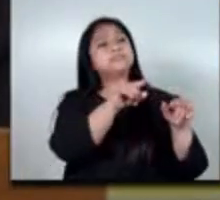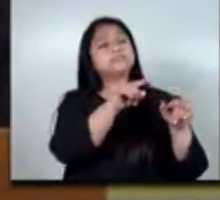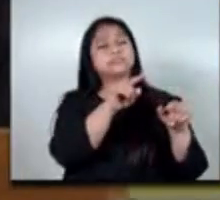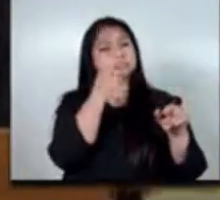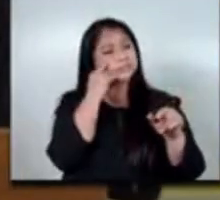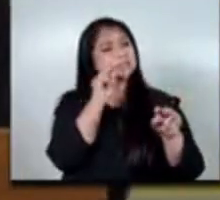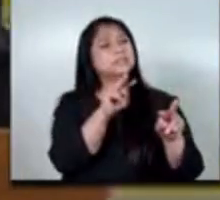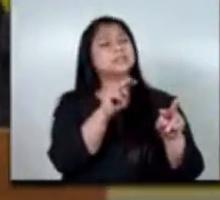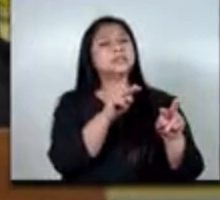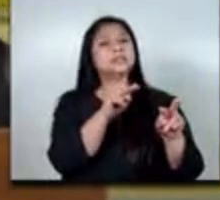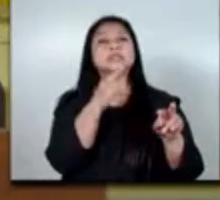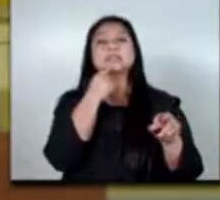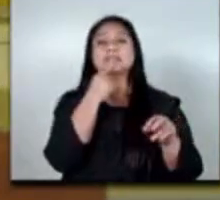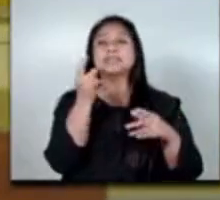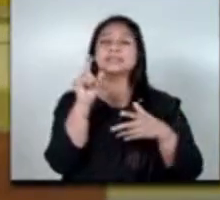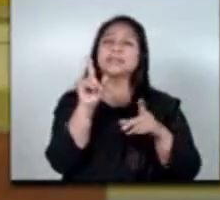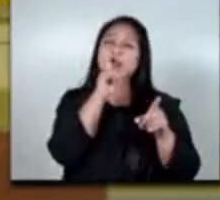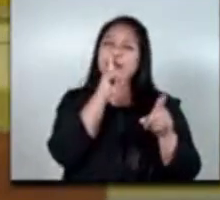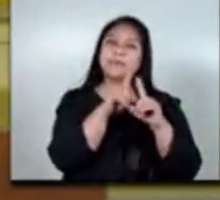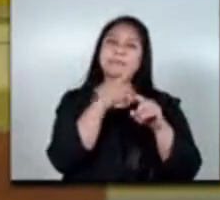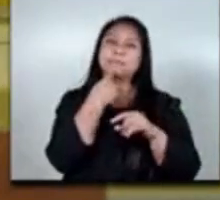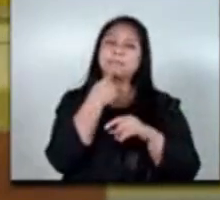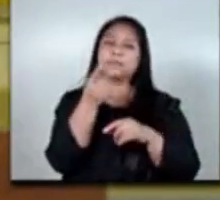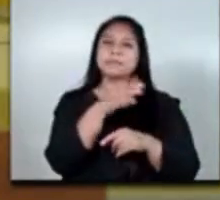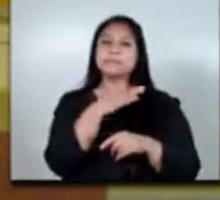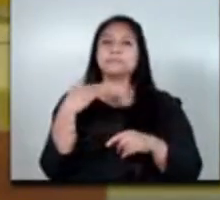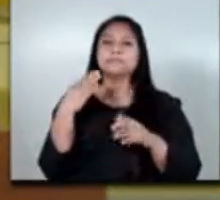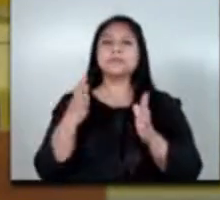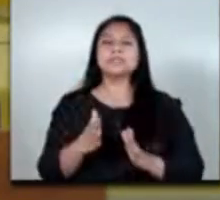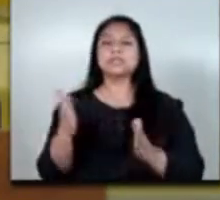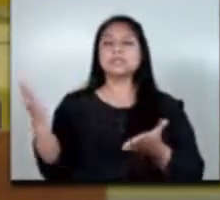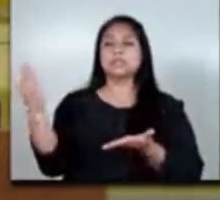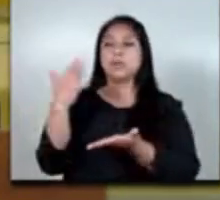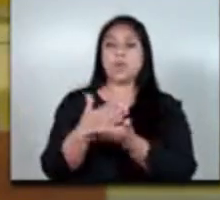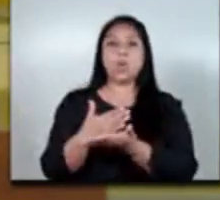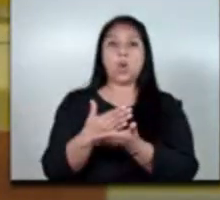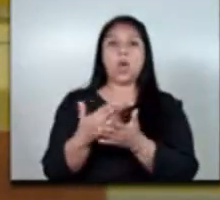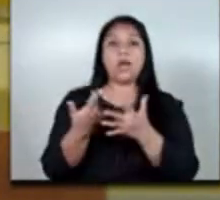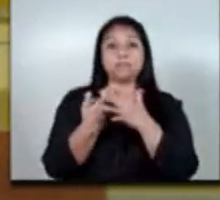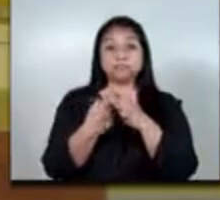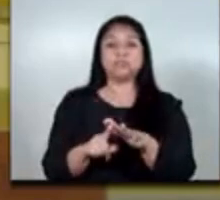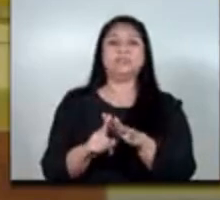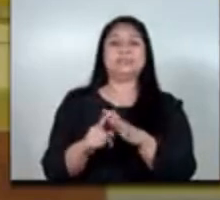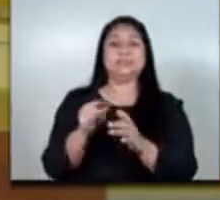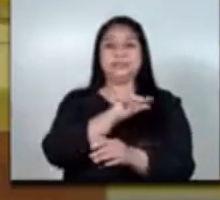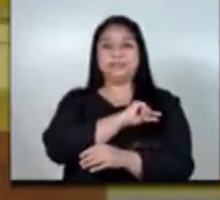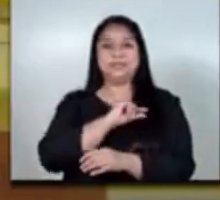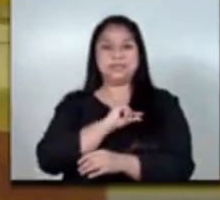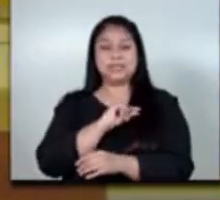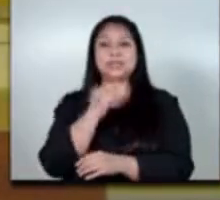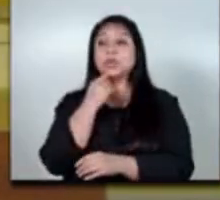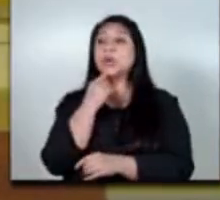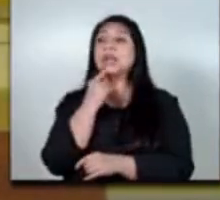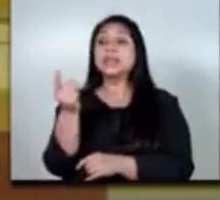eso una de las cosas que cuando el ministro llegó recién llegado al gabinete le di